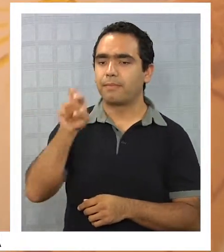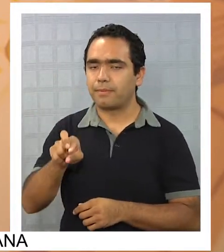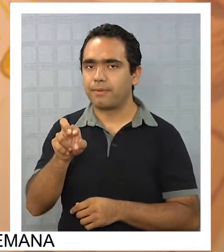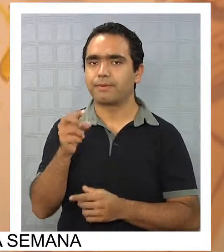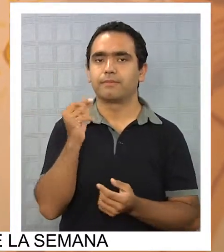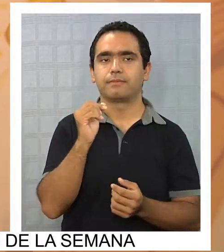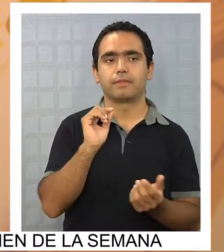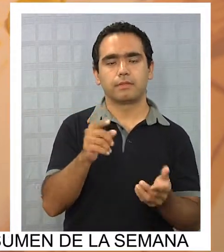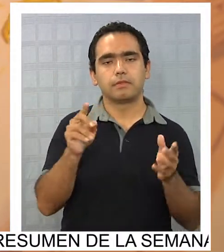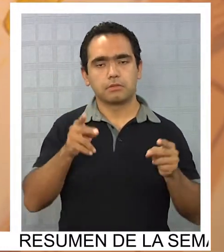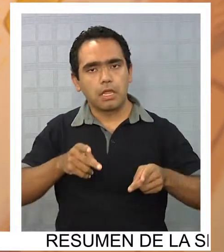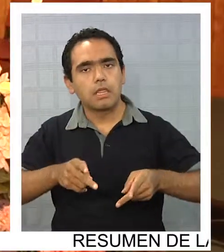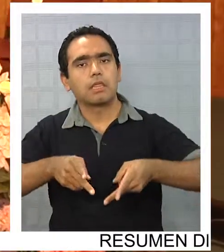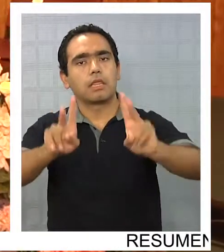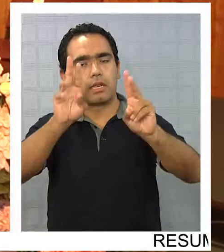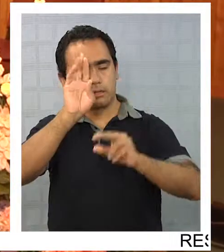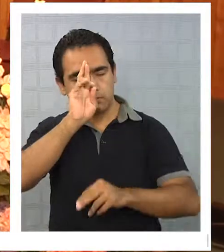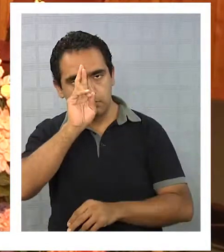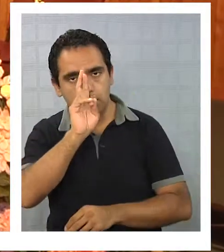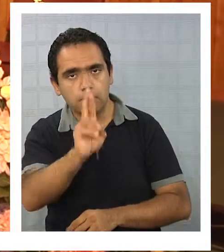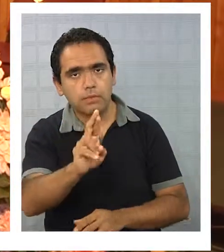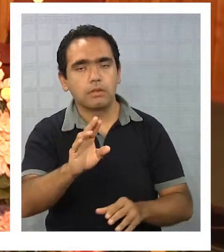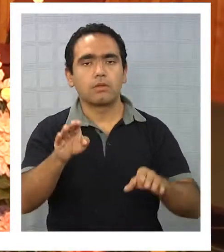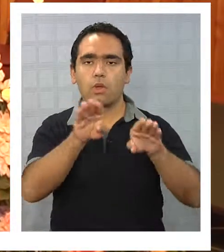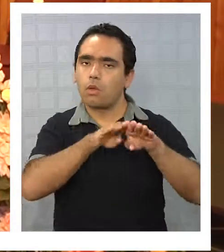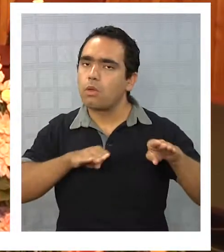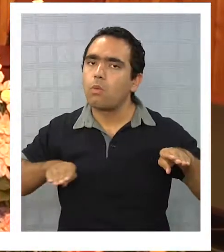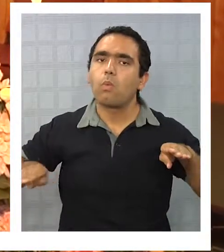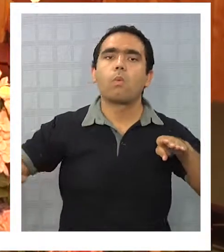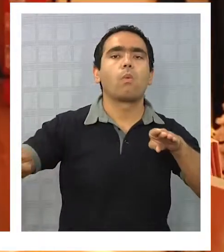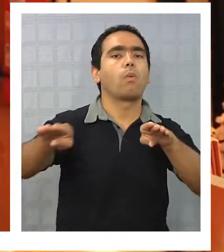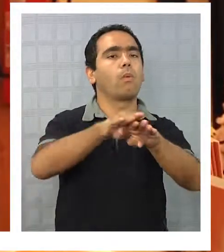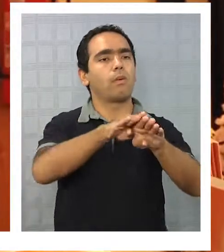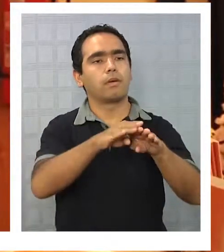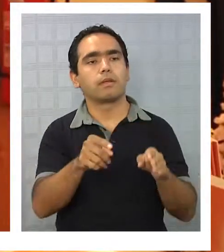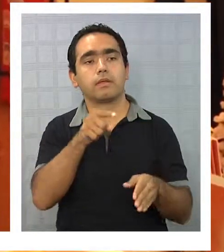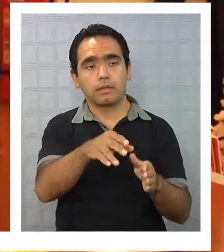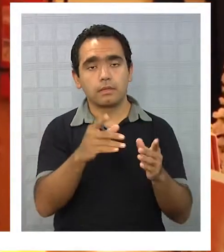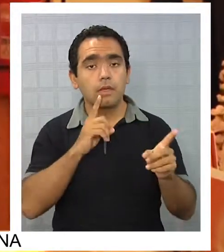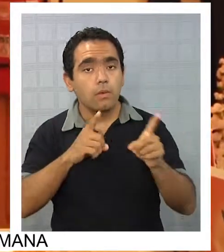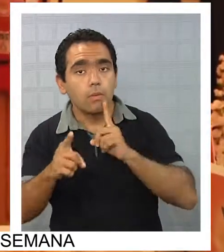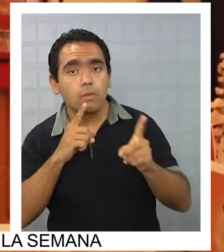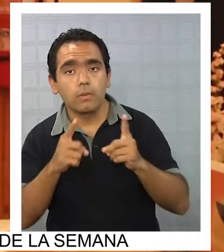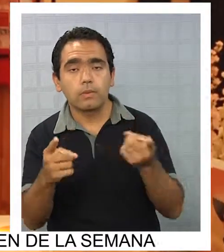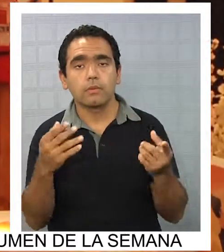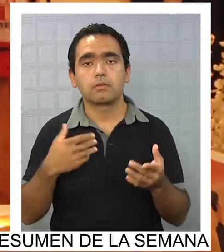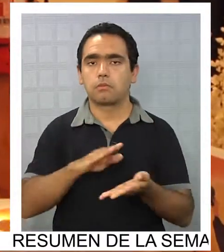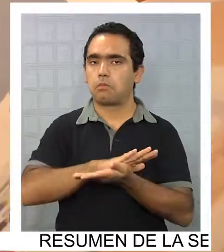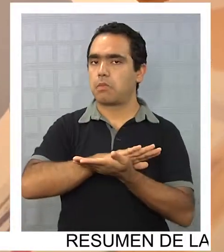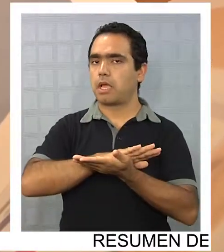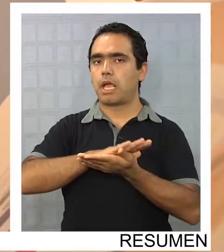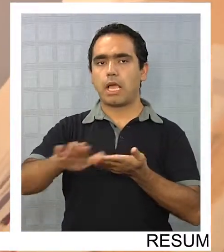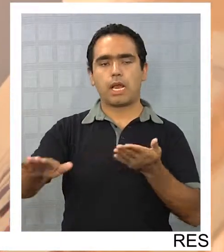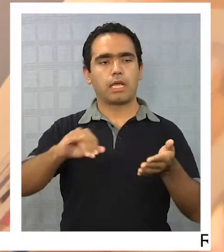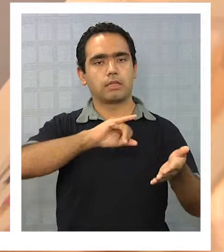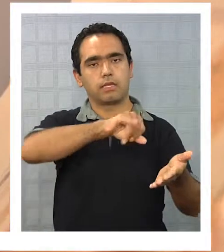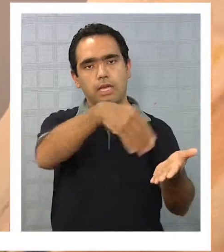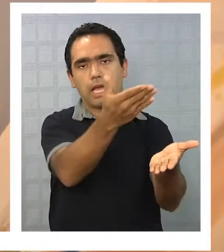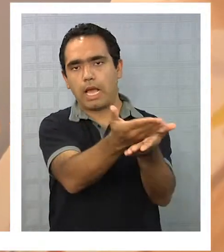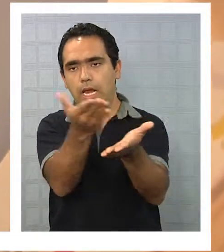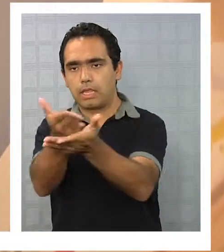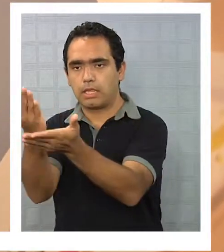La finalidad de este cuento es resaltar los derechos de respeto e igualdad para todos. Este cuento será